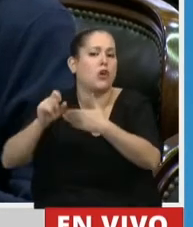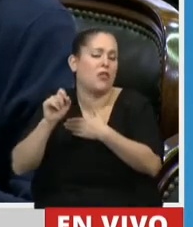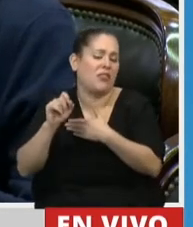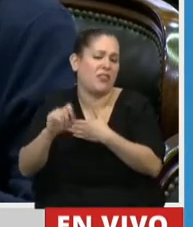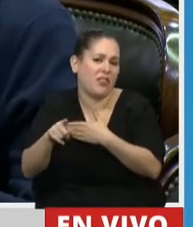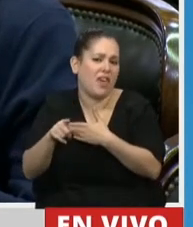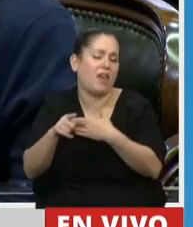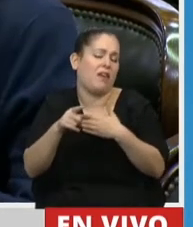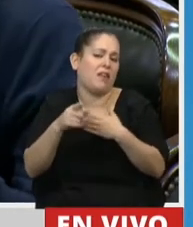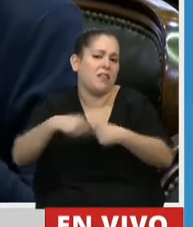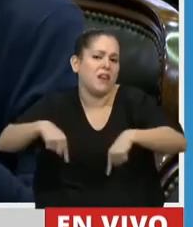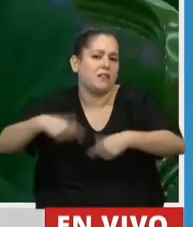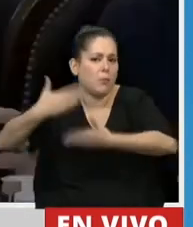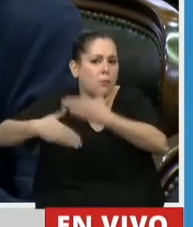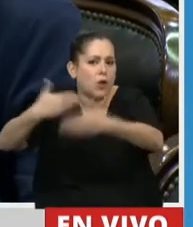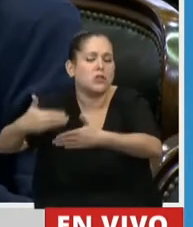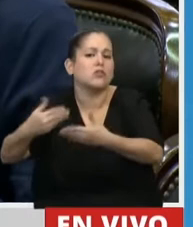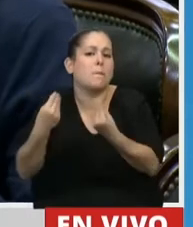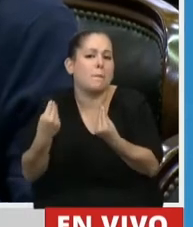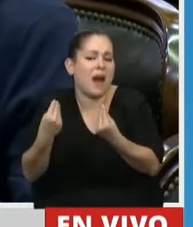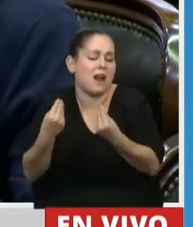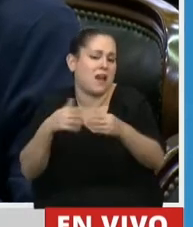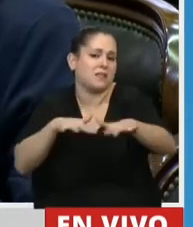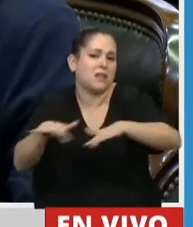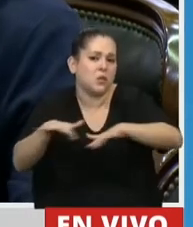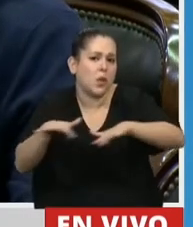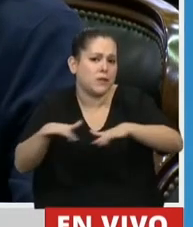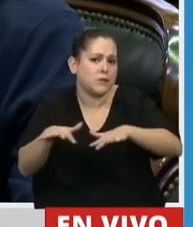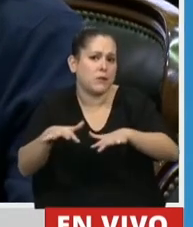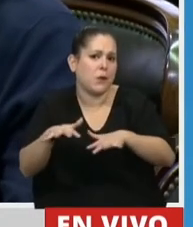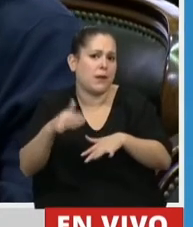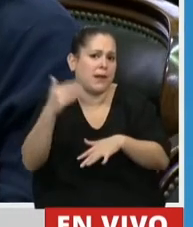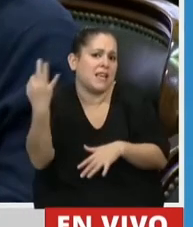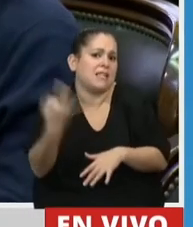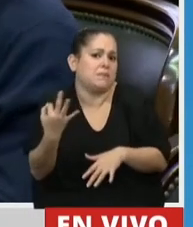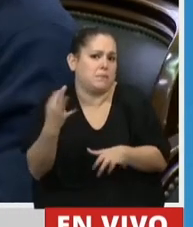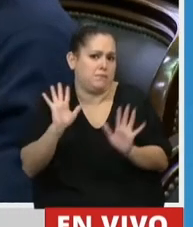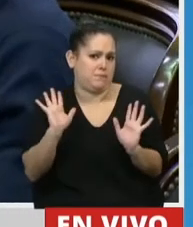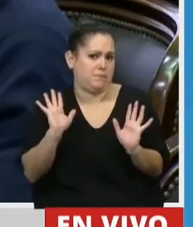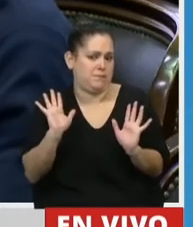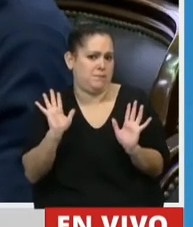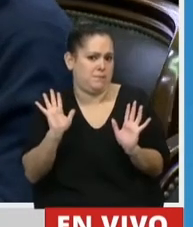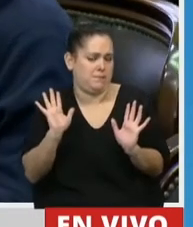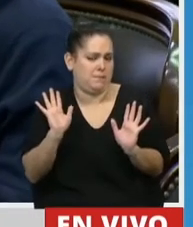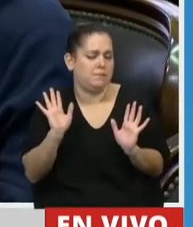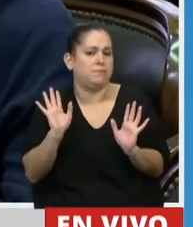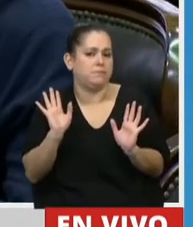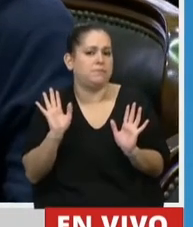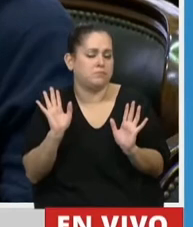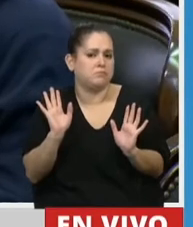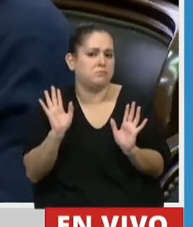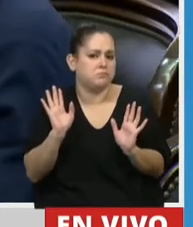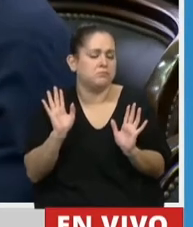en situación claramente de excepcionalidad. Yo voy a